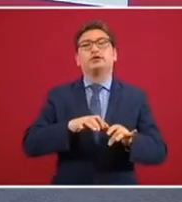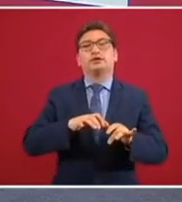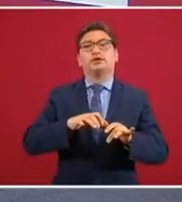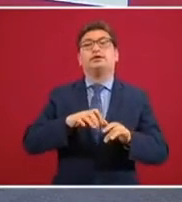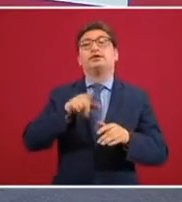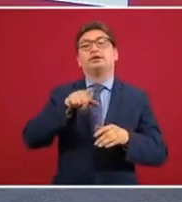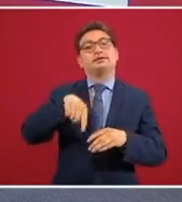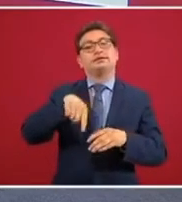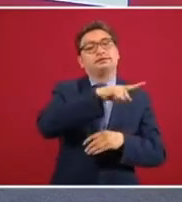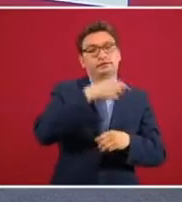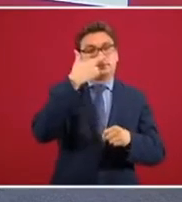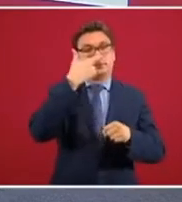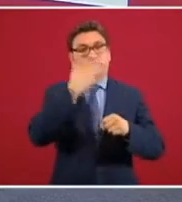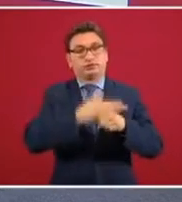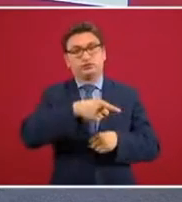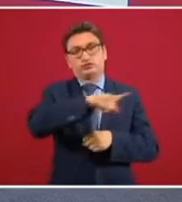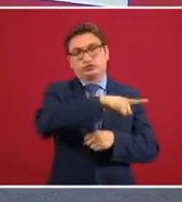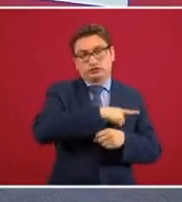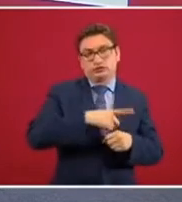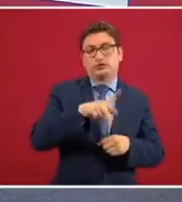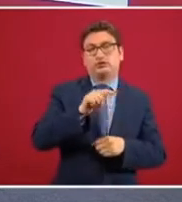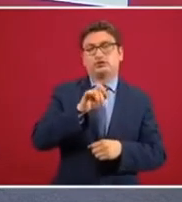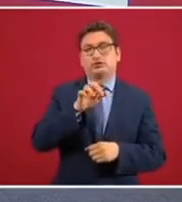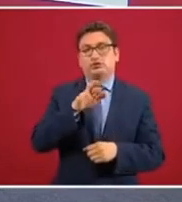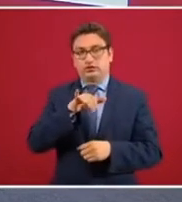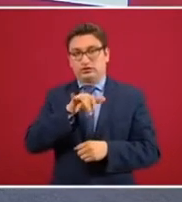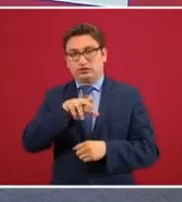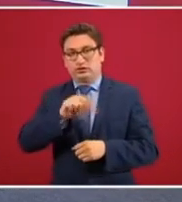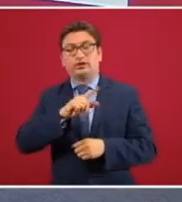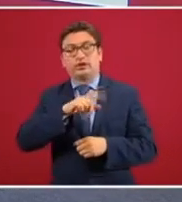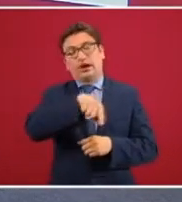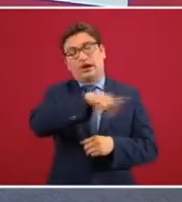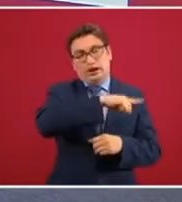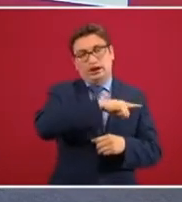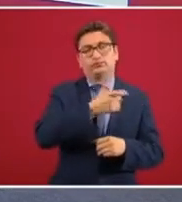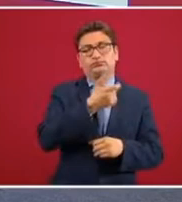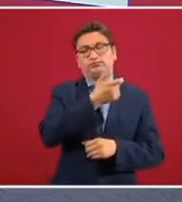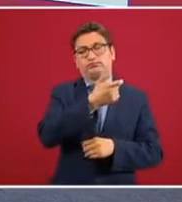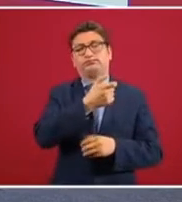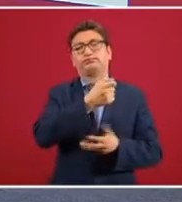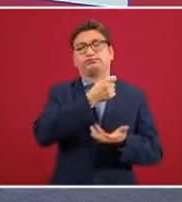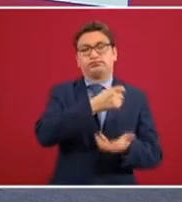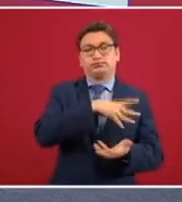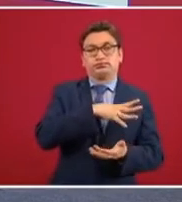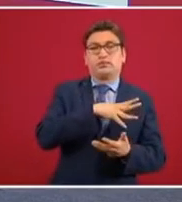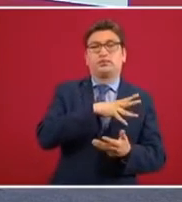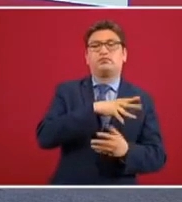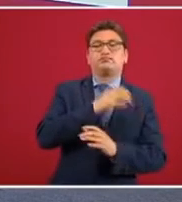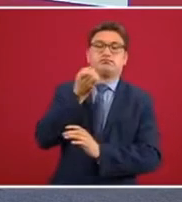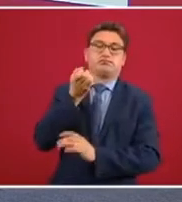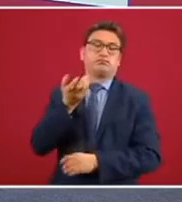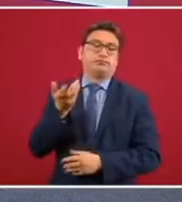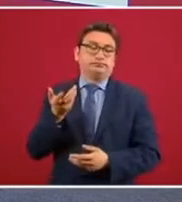la tesorería de la federación les